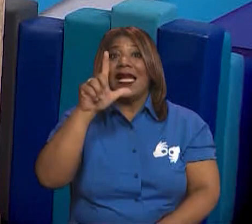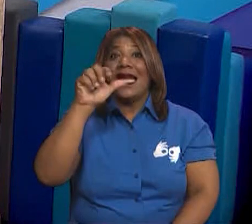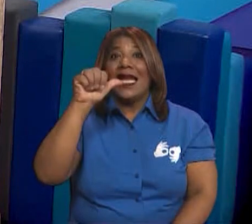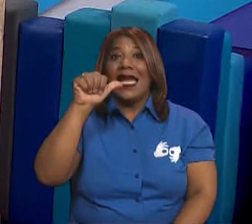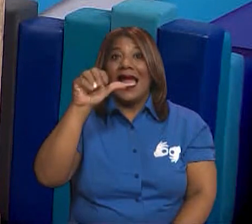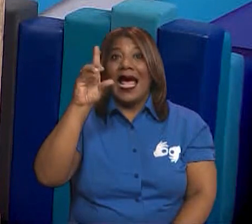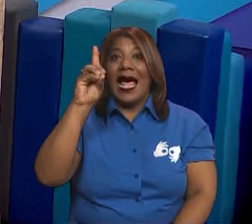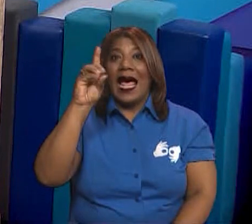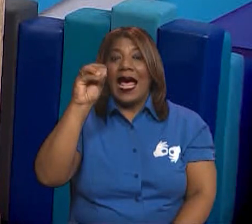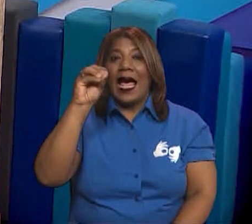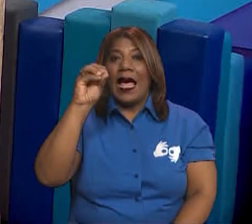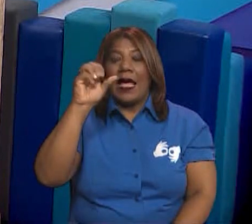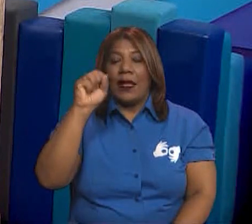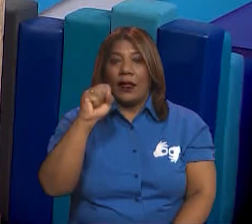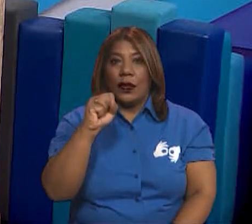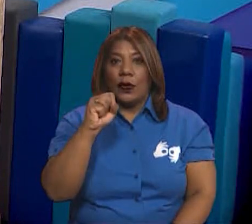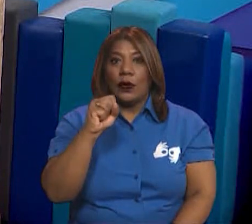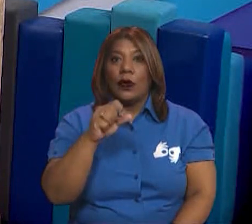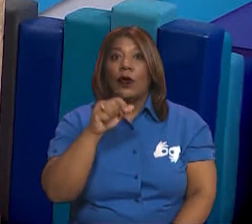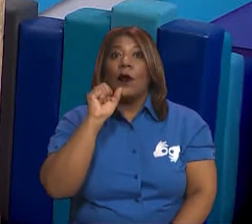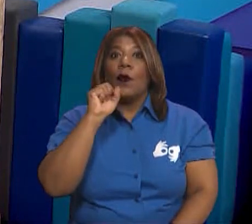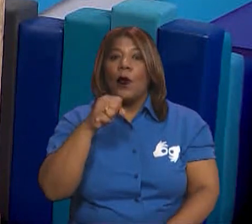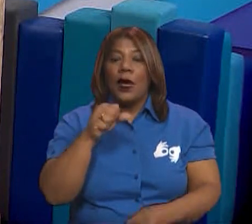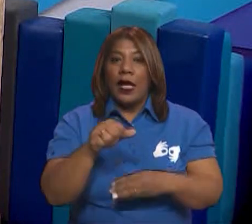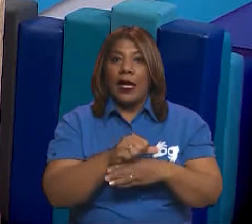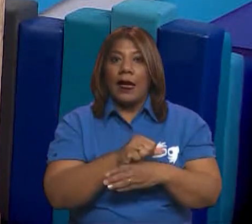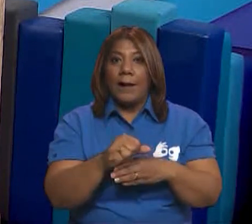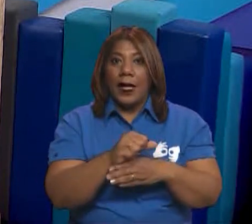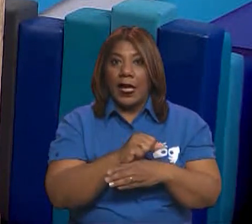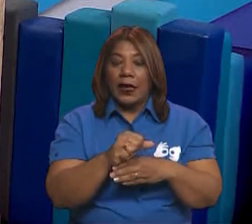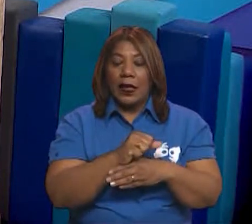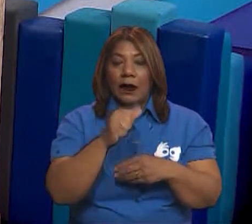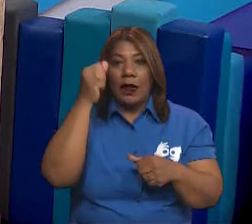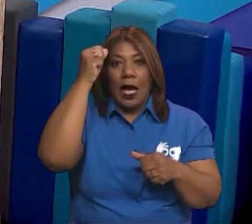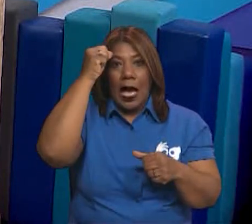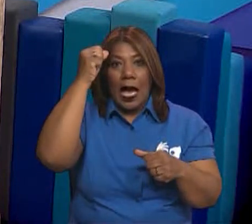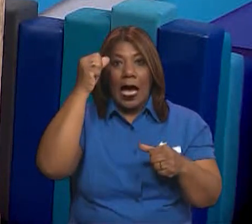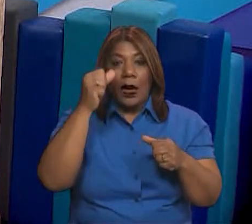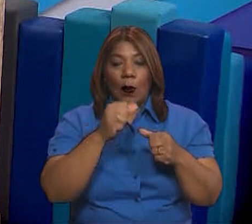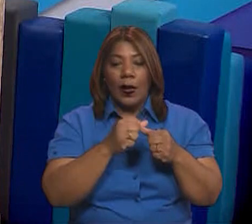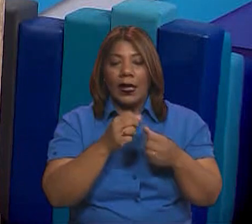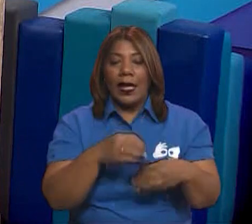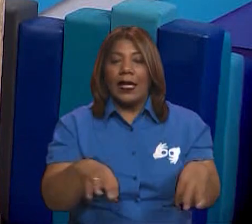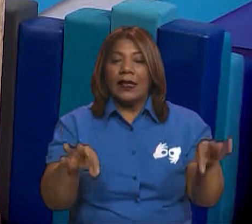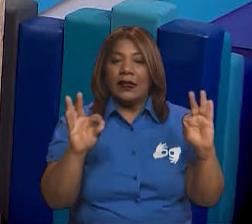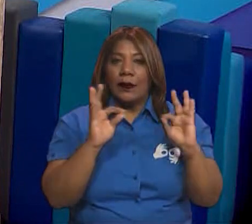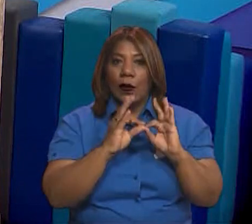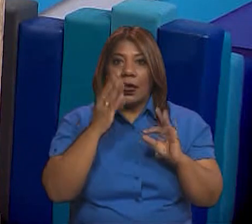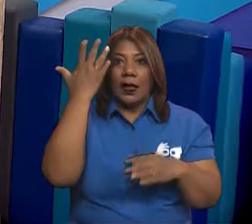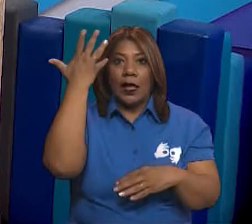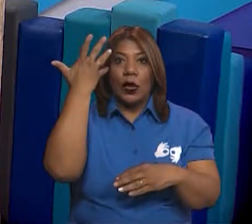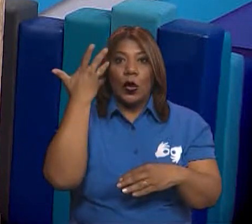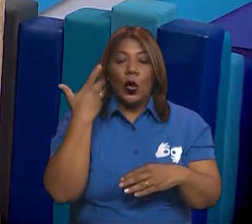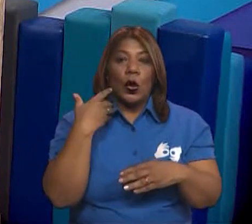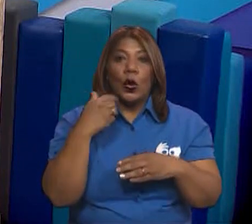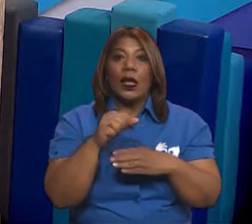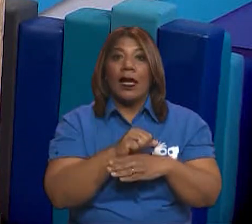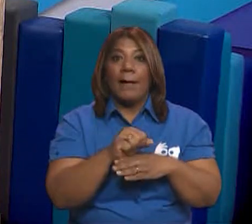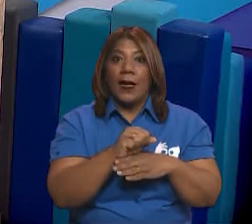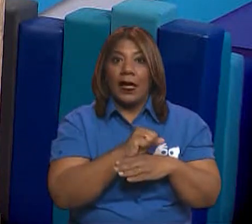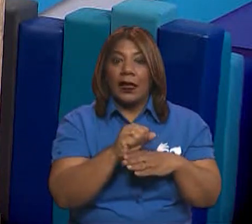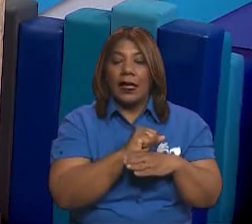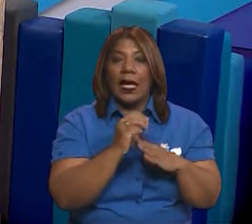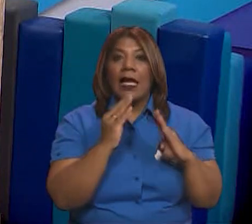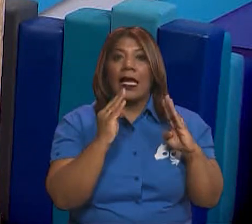vértices. Poco a poco vamos a ir practicando. Recuerden que tenemos que practicar mucho en casa. Mucho.